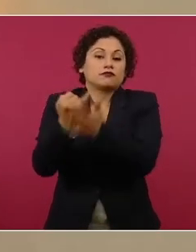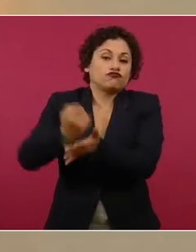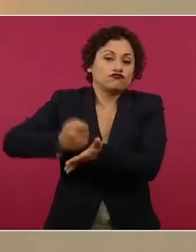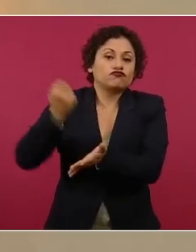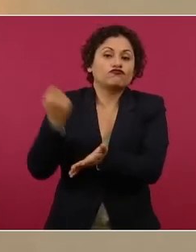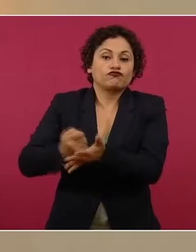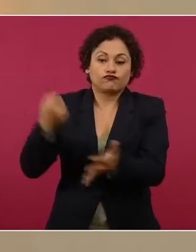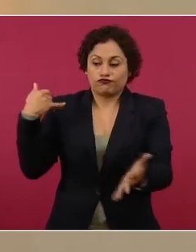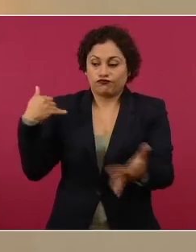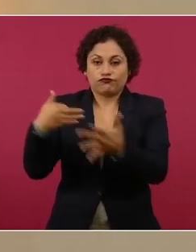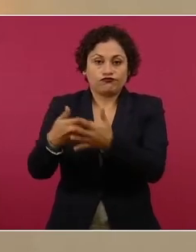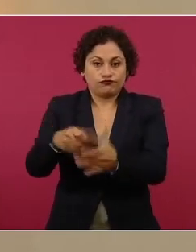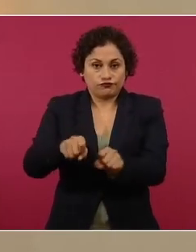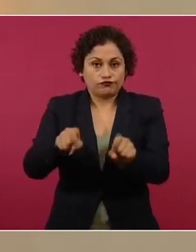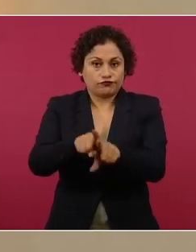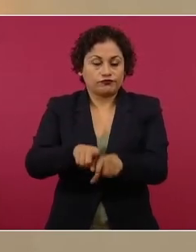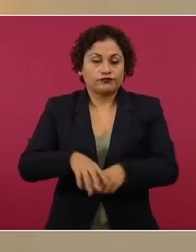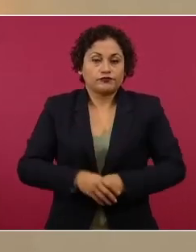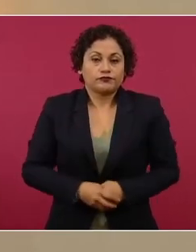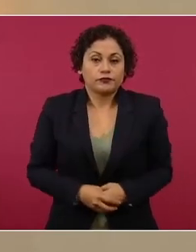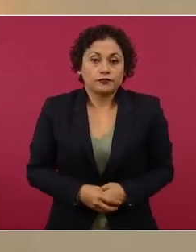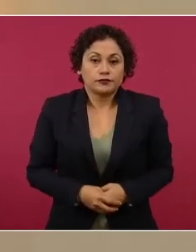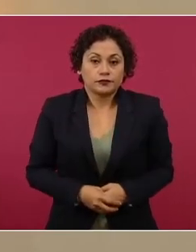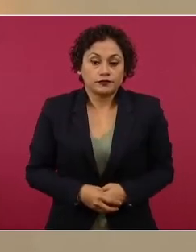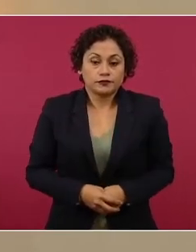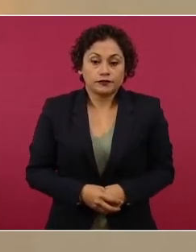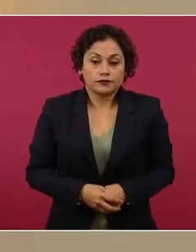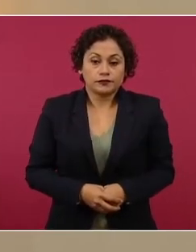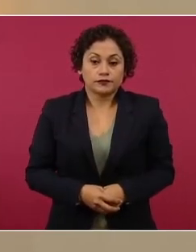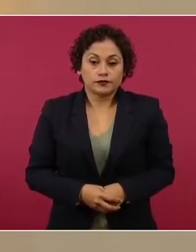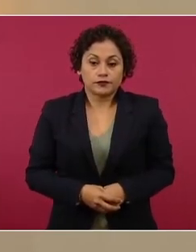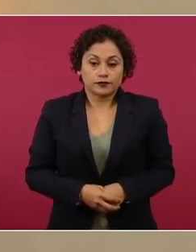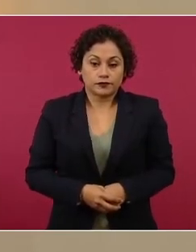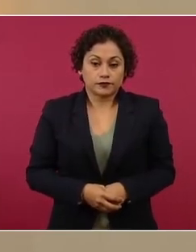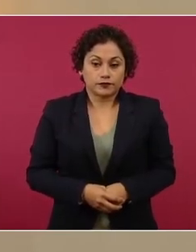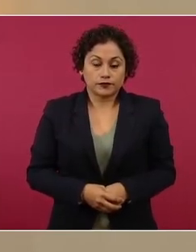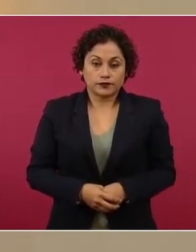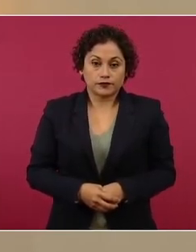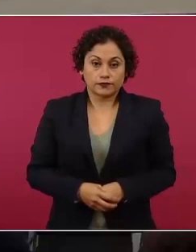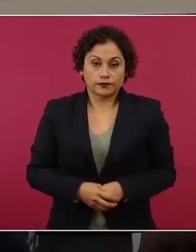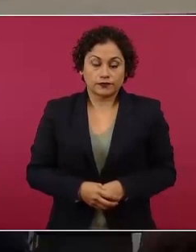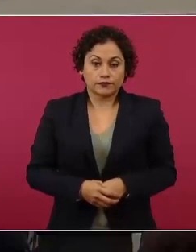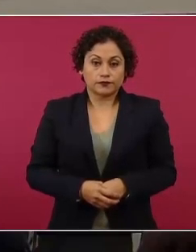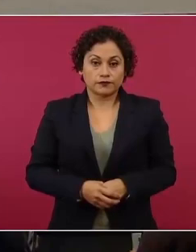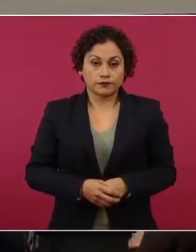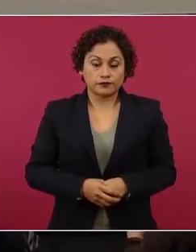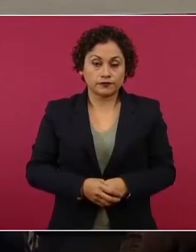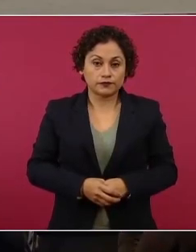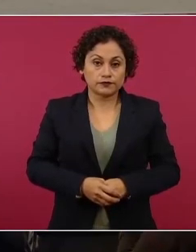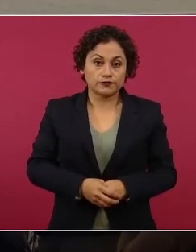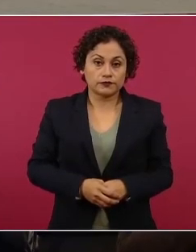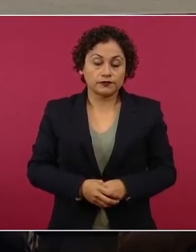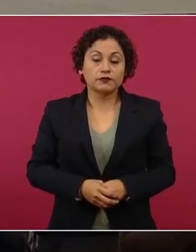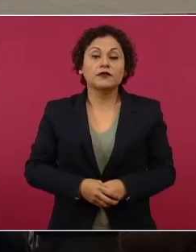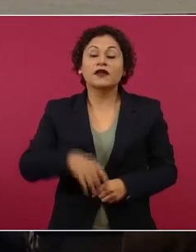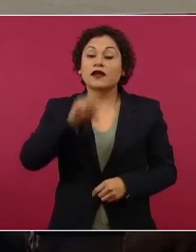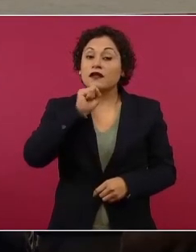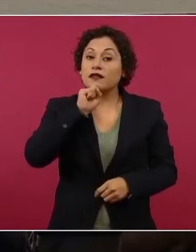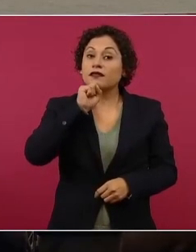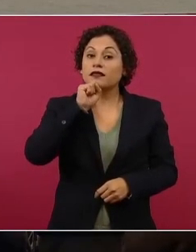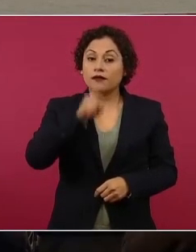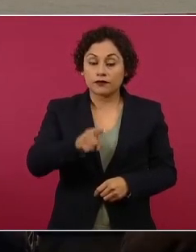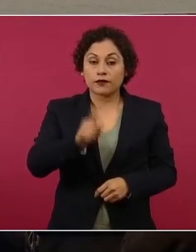periodo que se informa. Siguiente. Siguiente. Siguiente. Informar también que en el caso